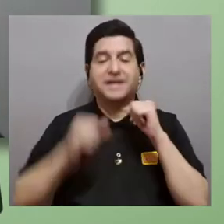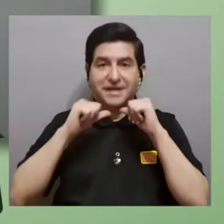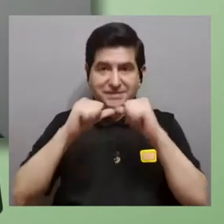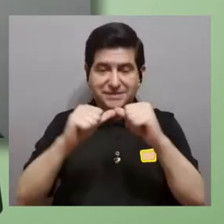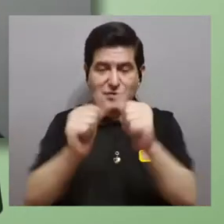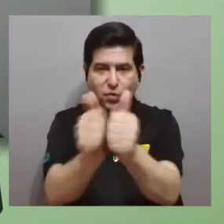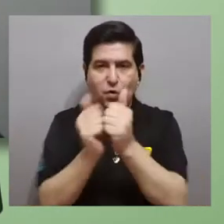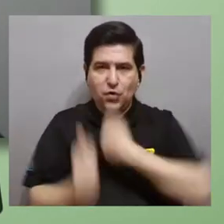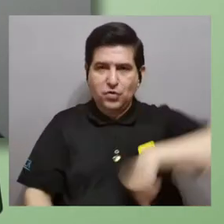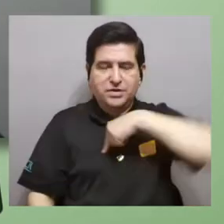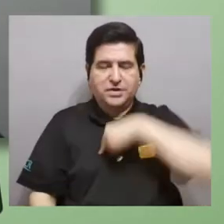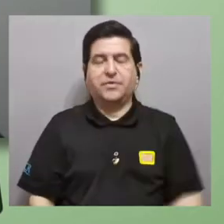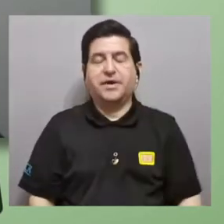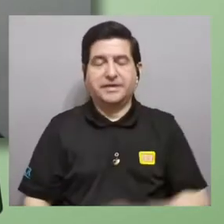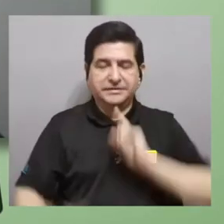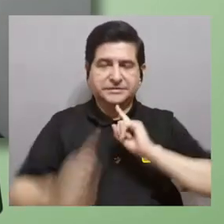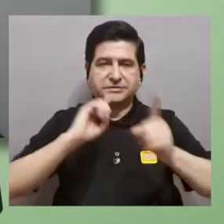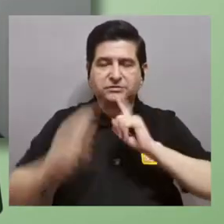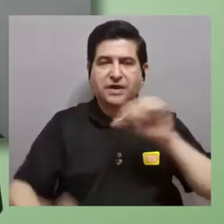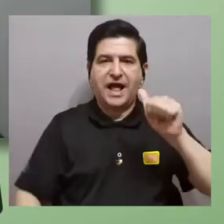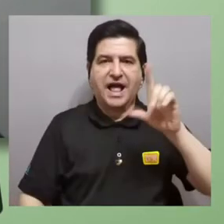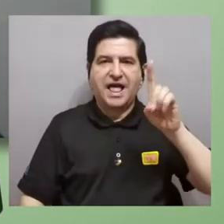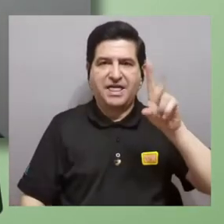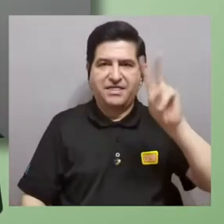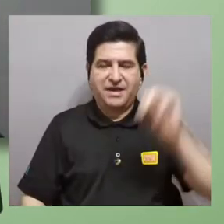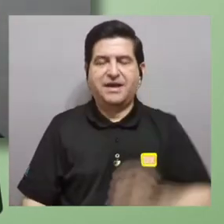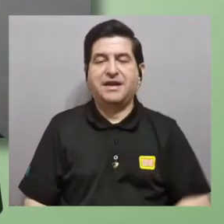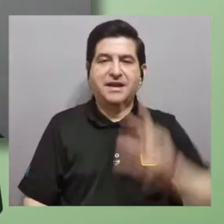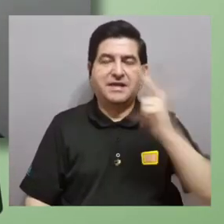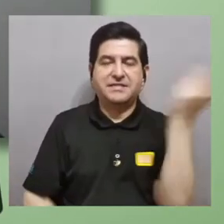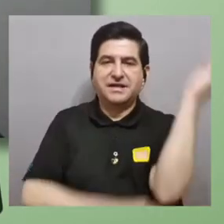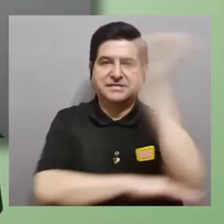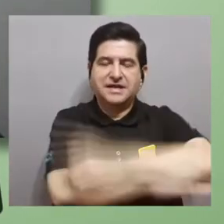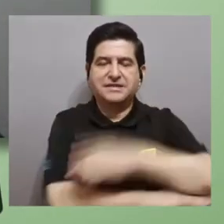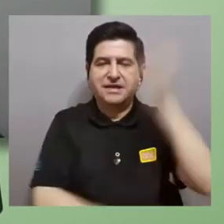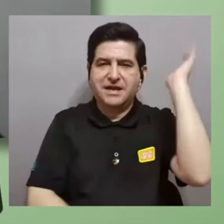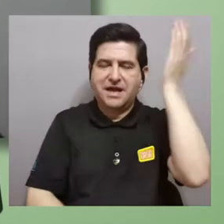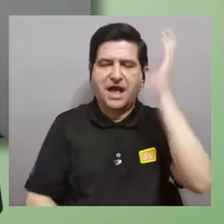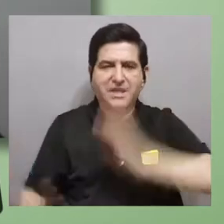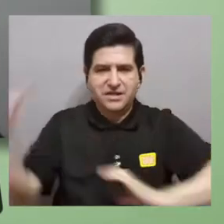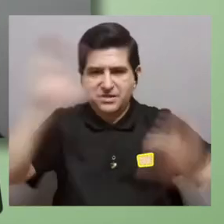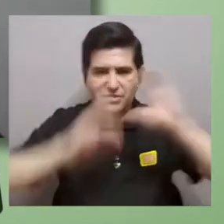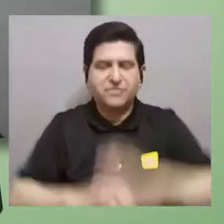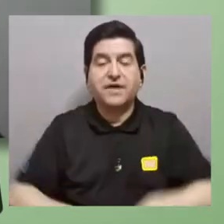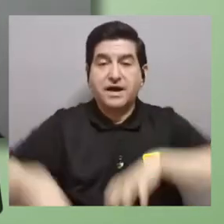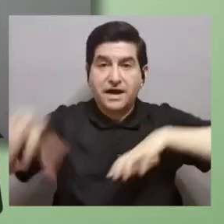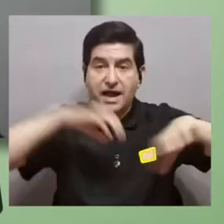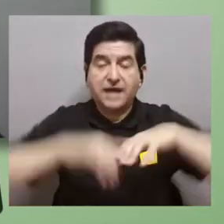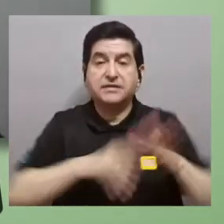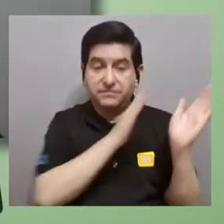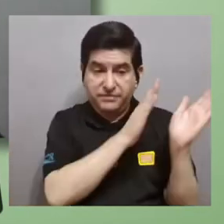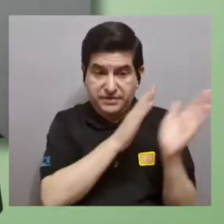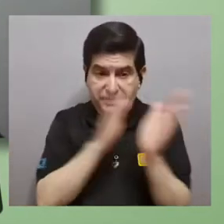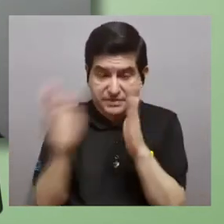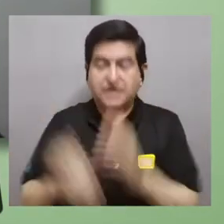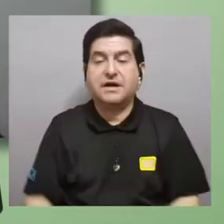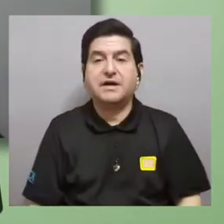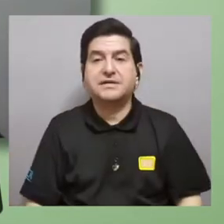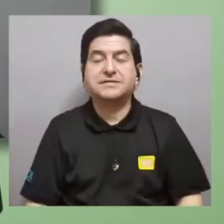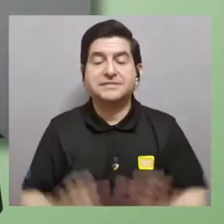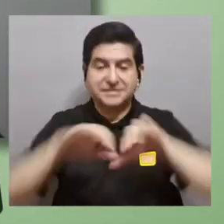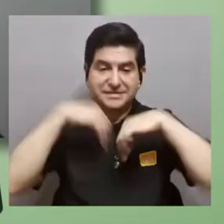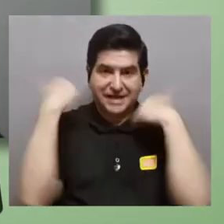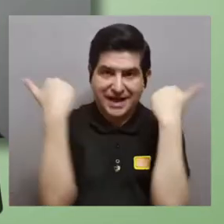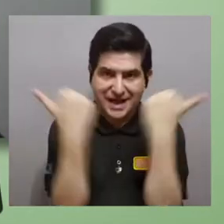Gracias por continuar con nosotros en Divulga ADN en el tercer día de conferencias científicas. Esta es una actividad